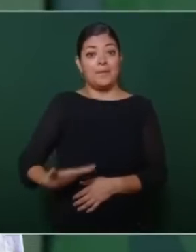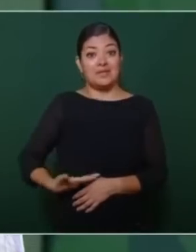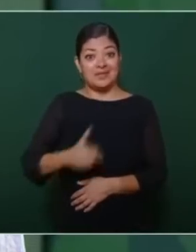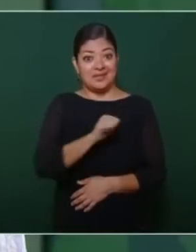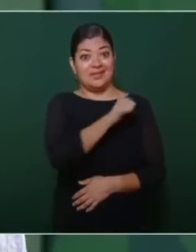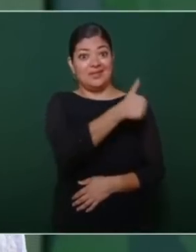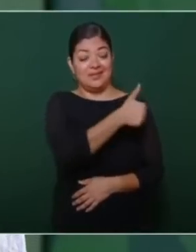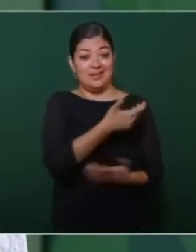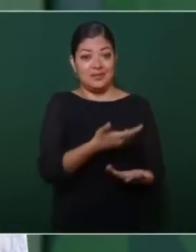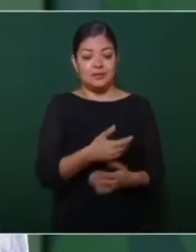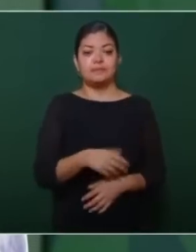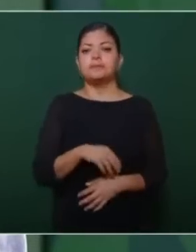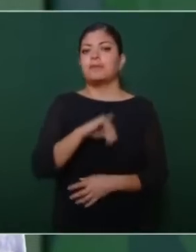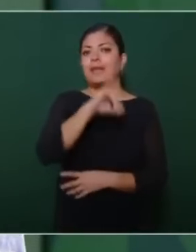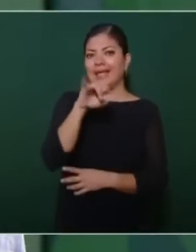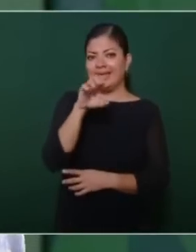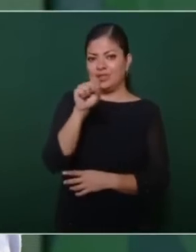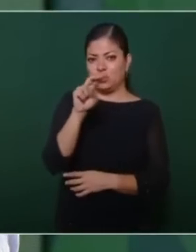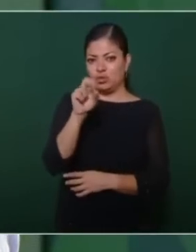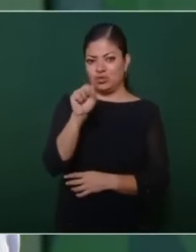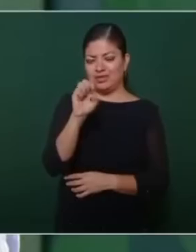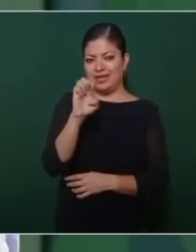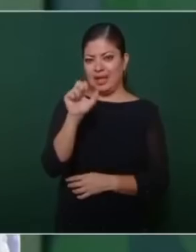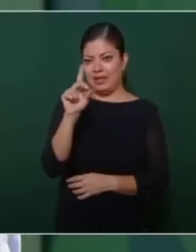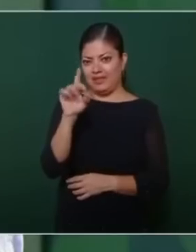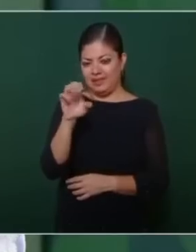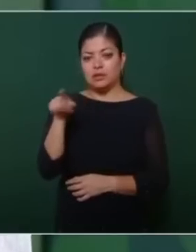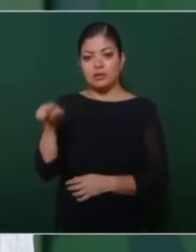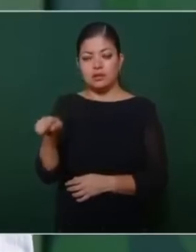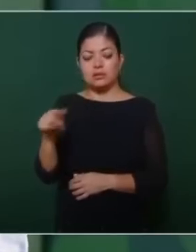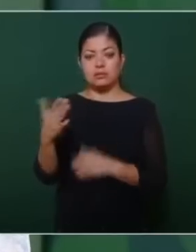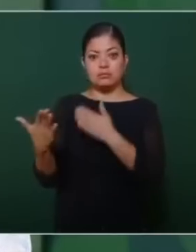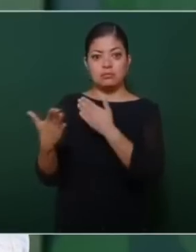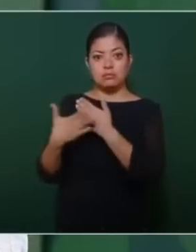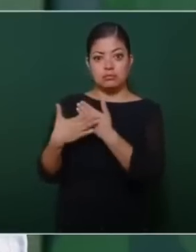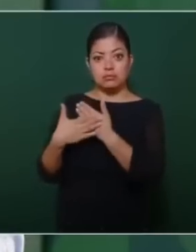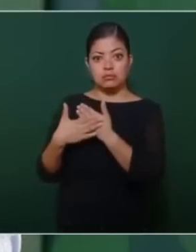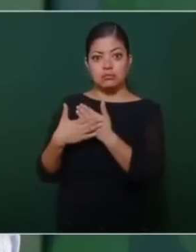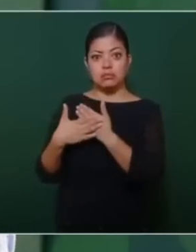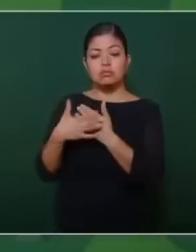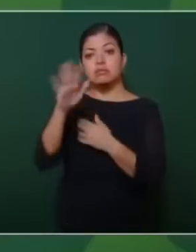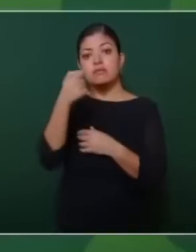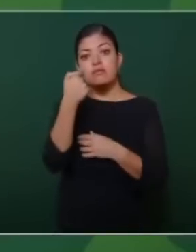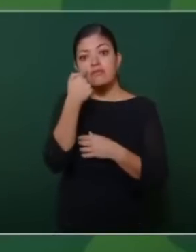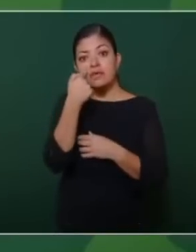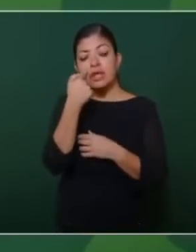Cuando Jesús Eade me informa de que hay esta propuesta,